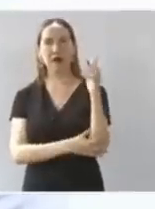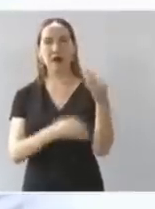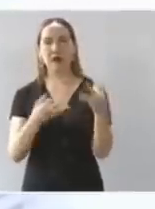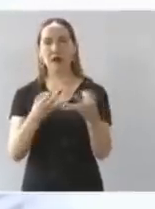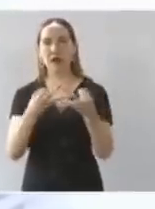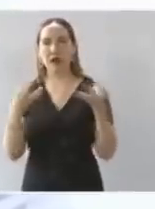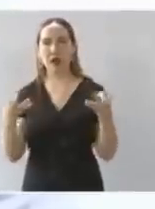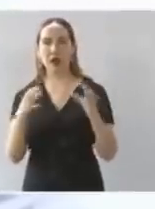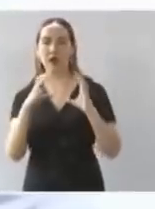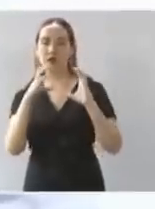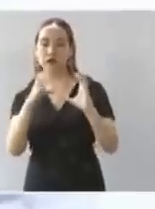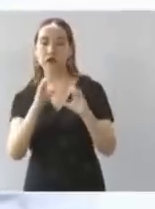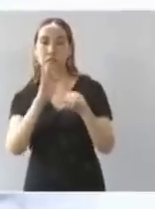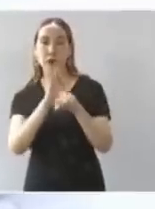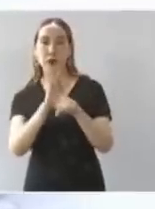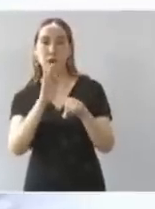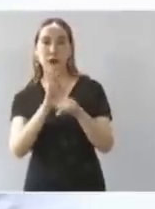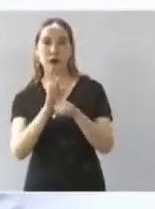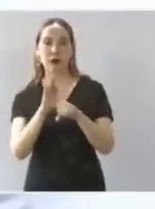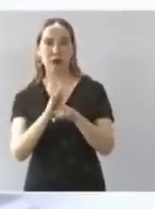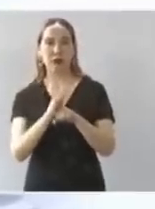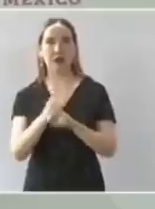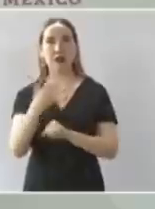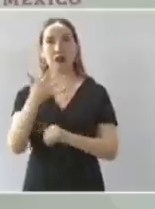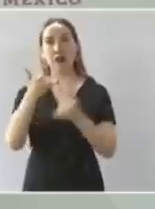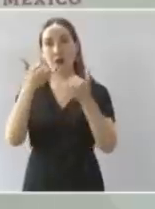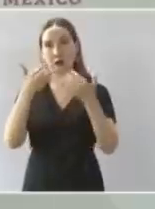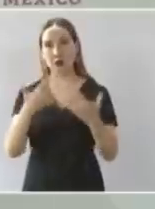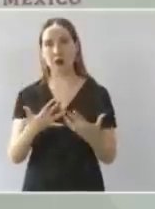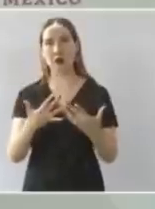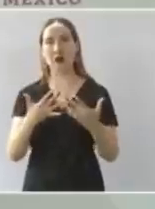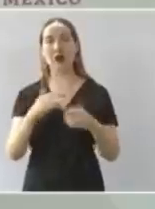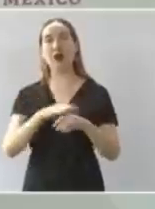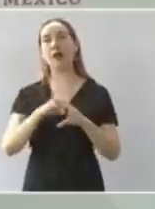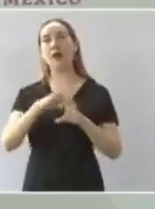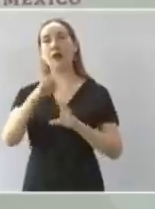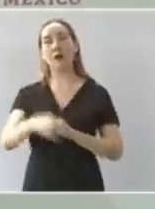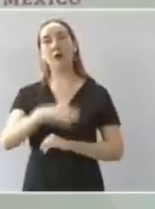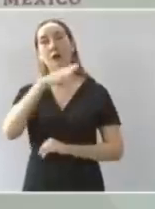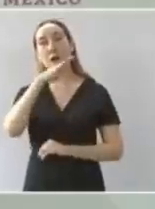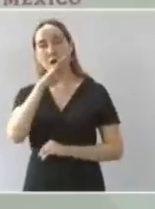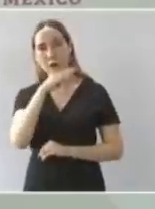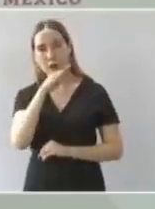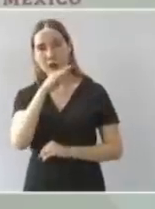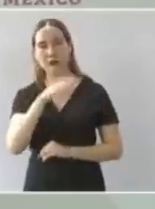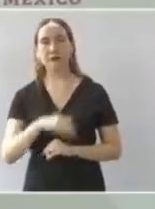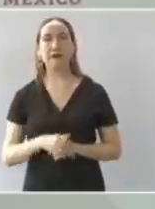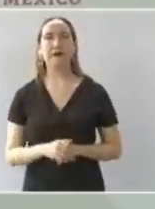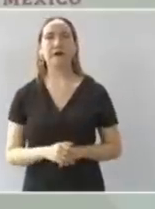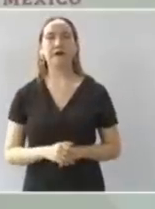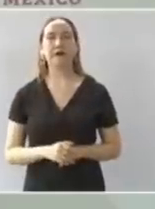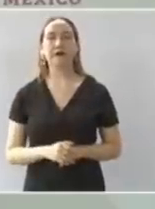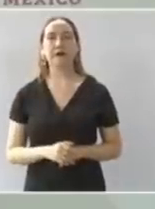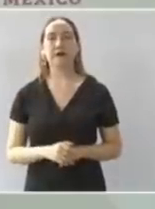5 toneladas de maíz por hectárea el primer año pero ya el segundo